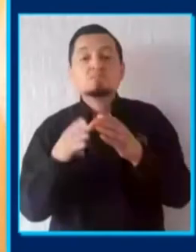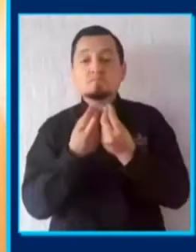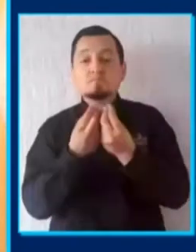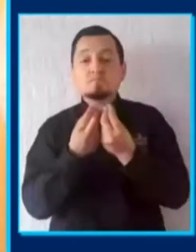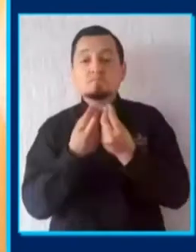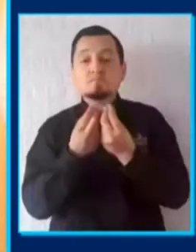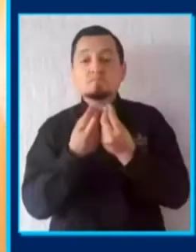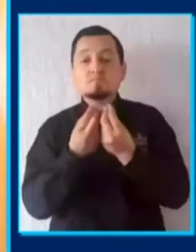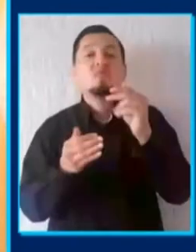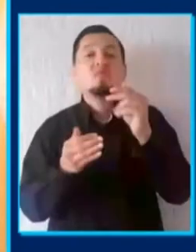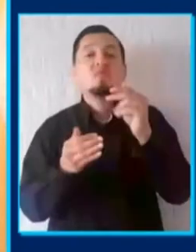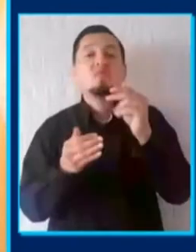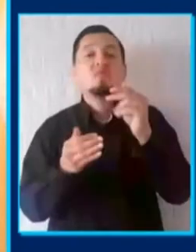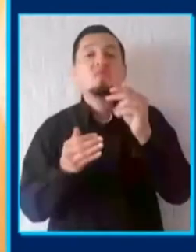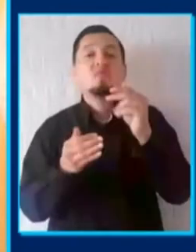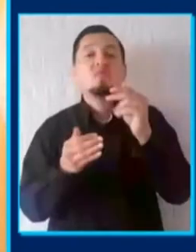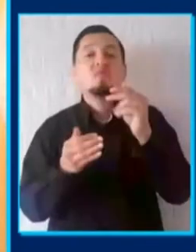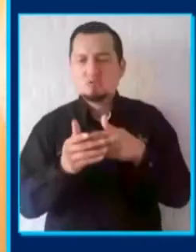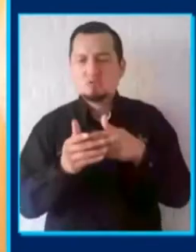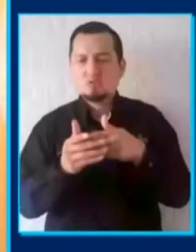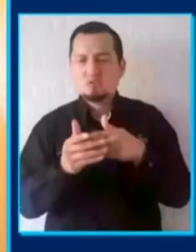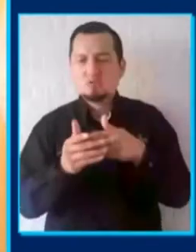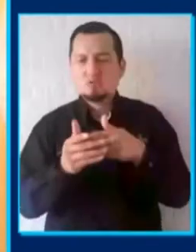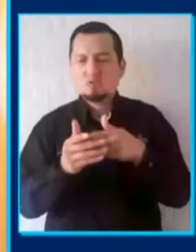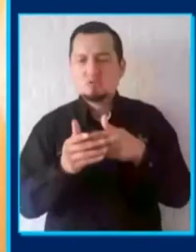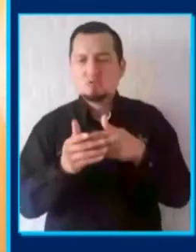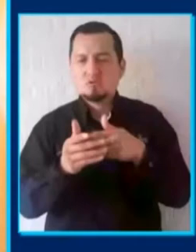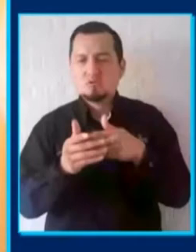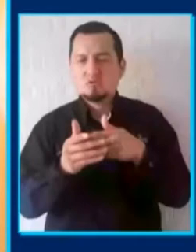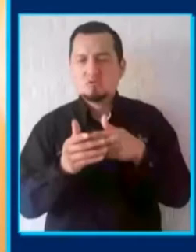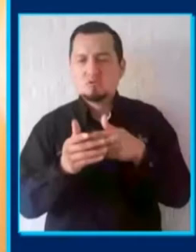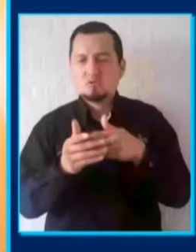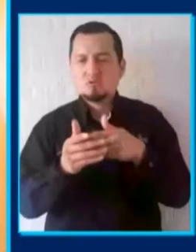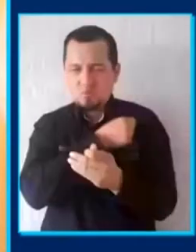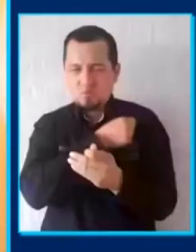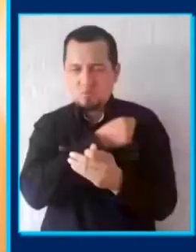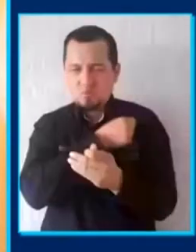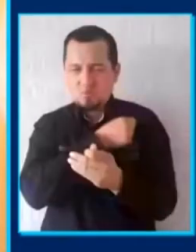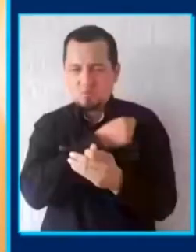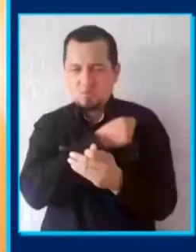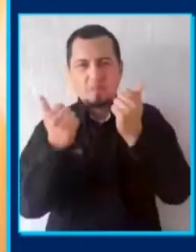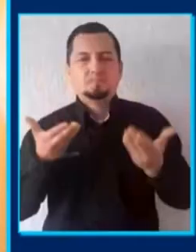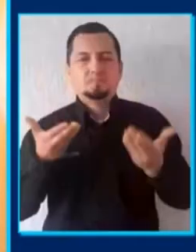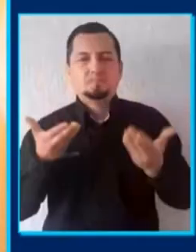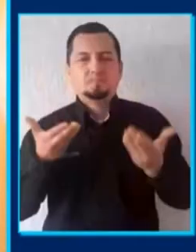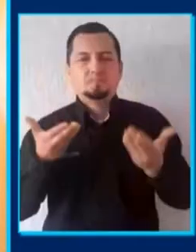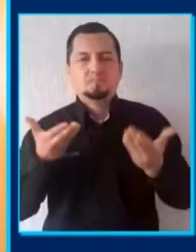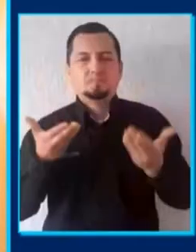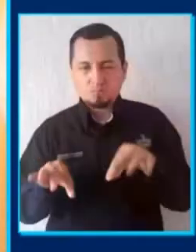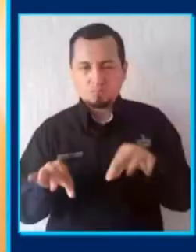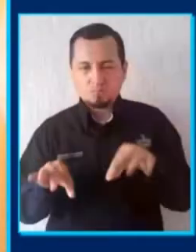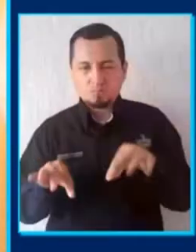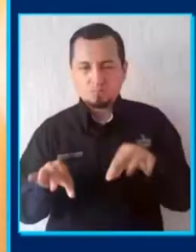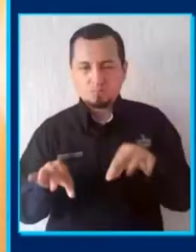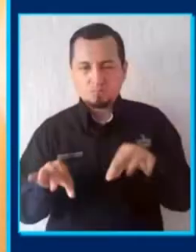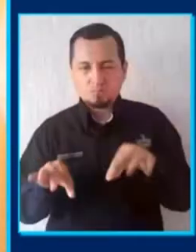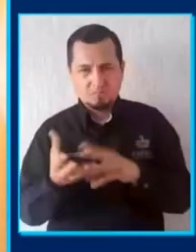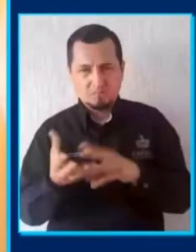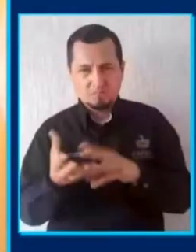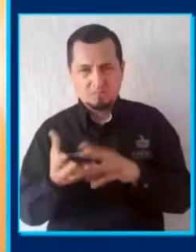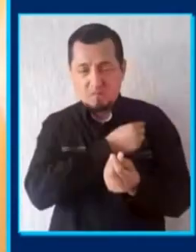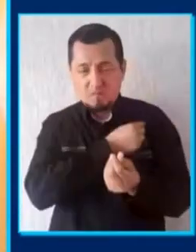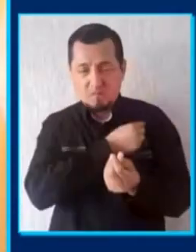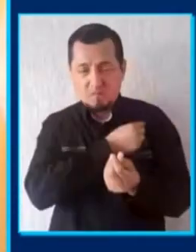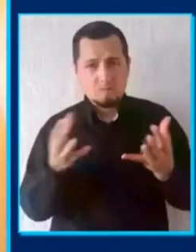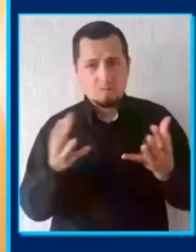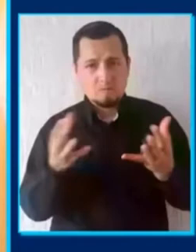solo es una responsabilidad individual, vacunarse uno lo hace por uno, pero también por los demás, por nuestros entornos, por la sociedad. Entonces, pues quien